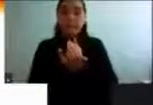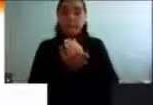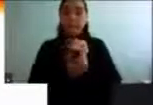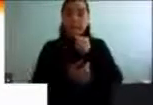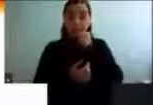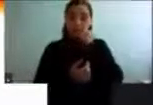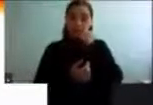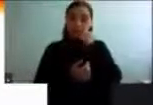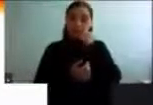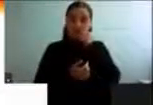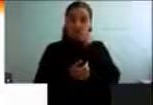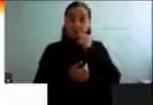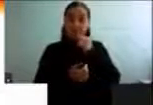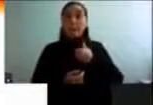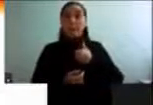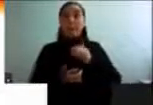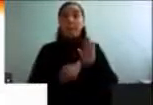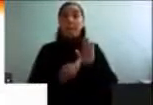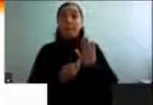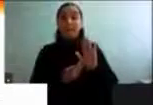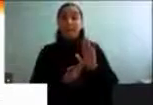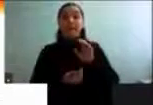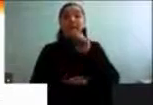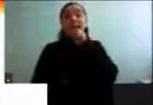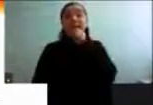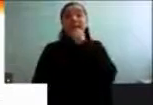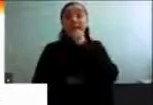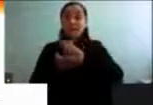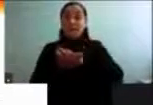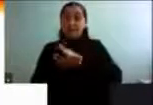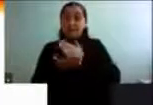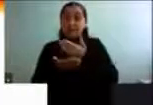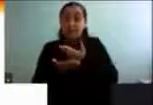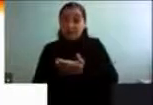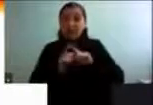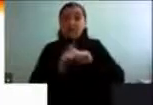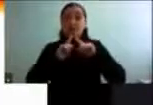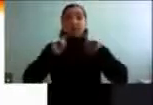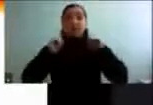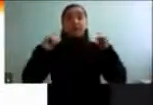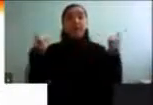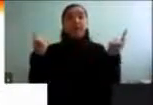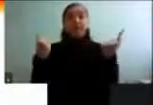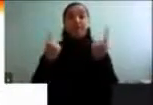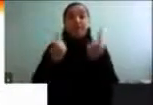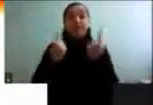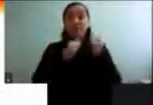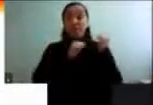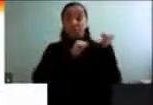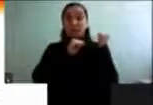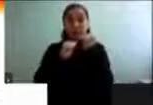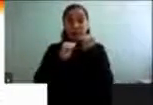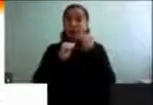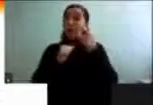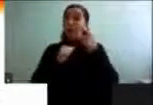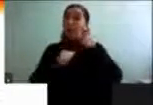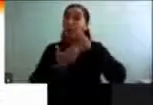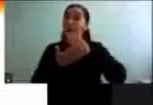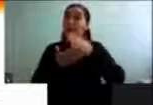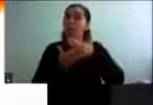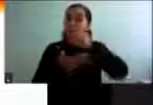mi presentación se titula Envejecimiento saludable, los entornos impactan la salud de las personas mayores.